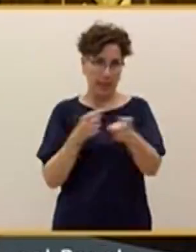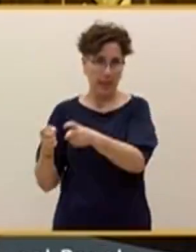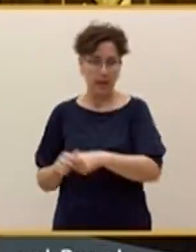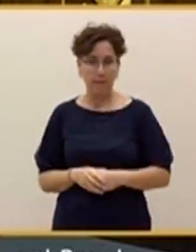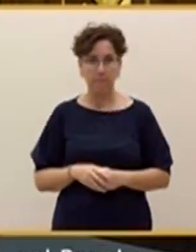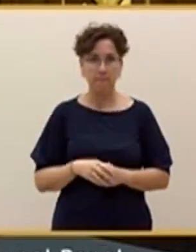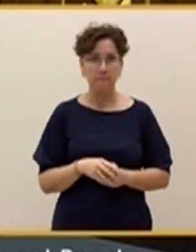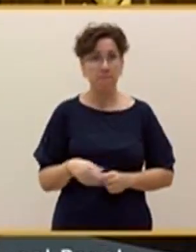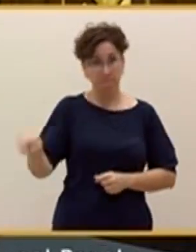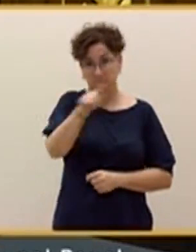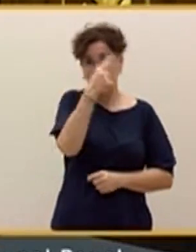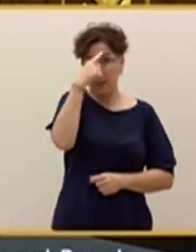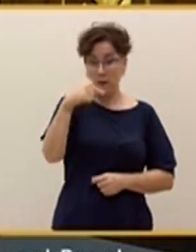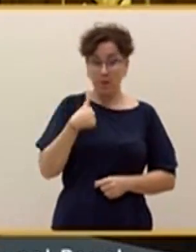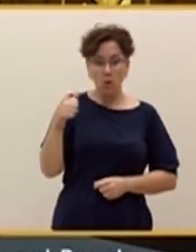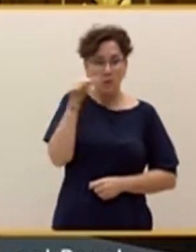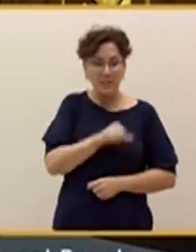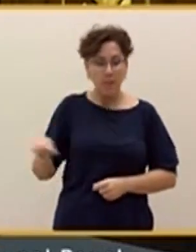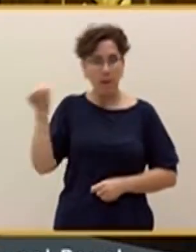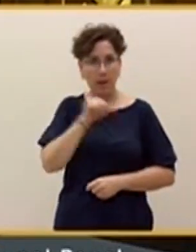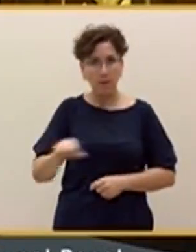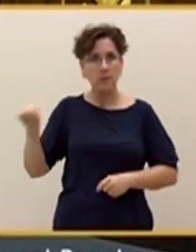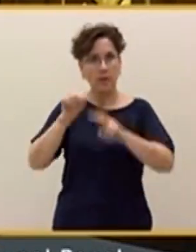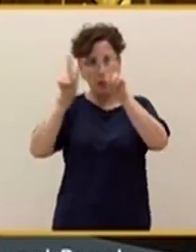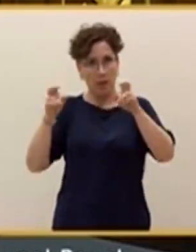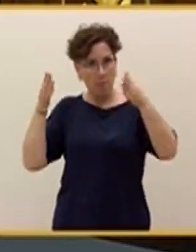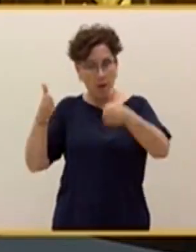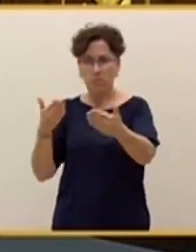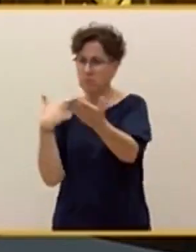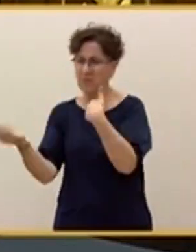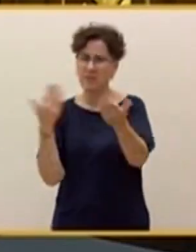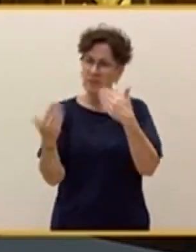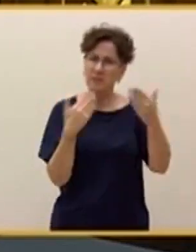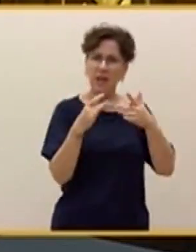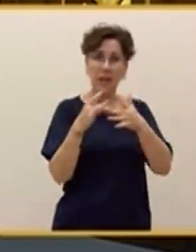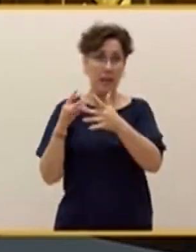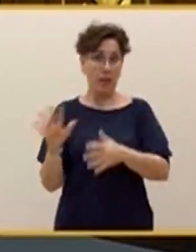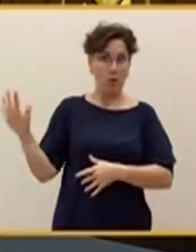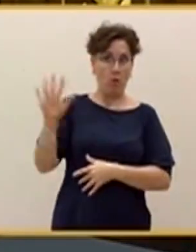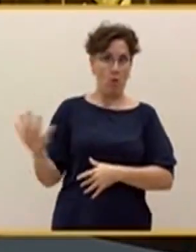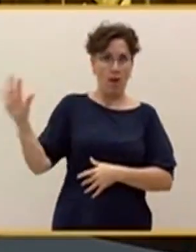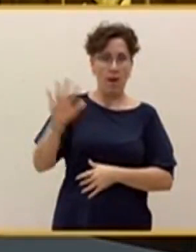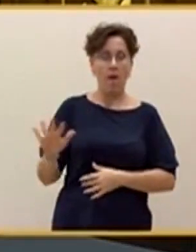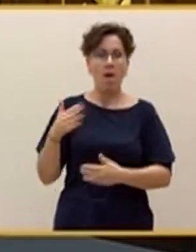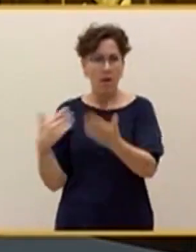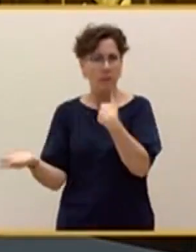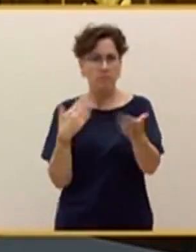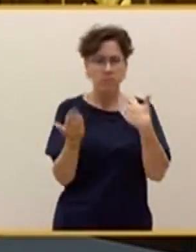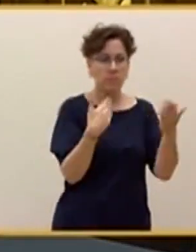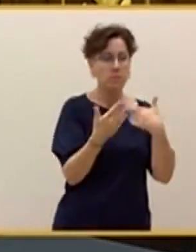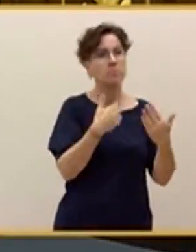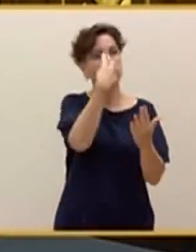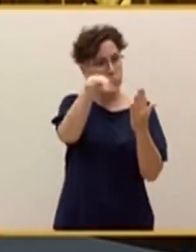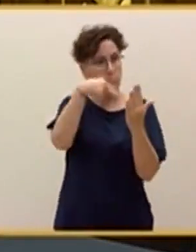llevo personalmente semanas inmerso en esta cuestión, hablando con muchos líderes de la región y de fuera de ella, leyendo mucha